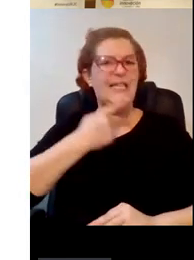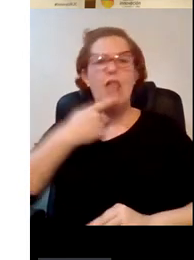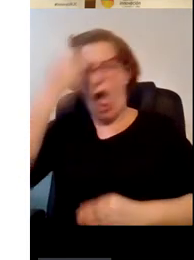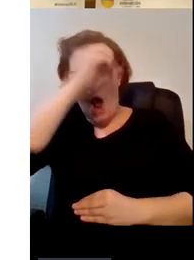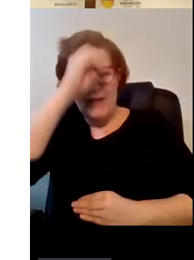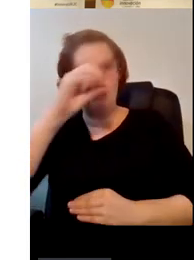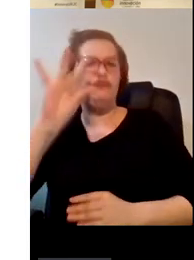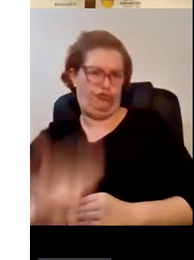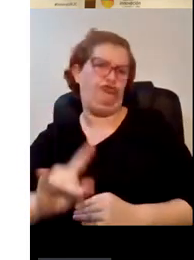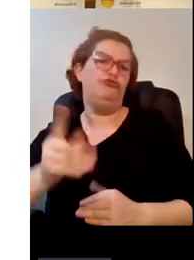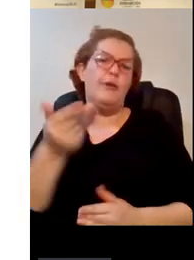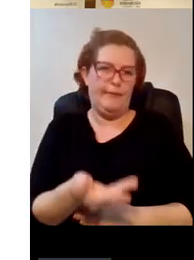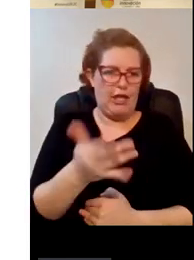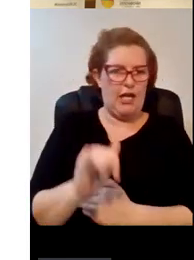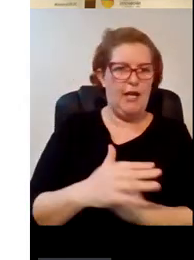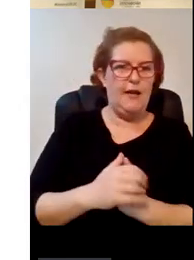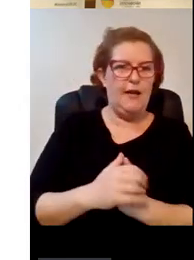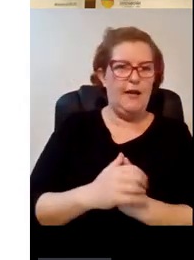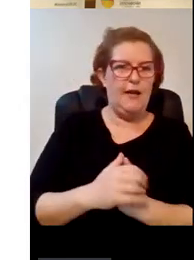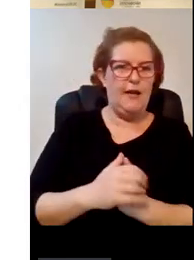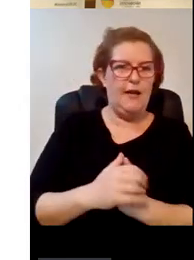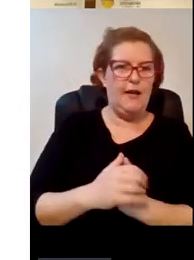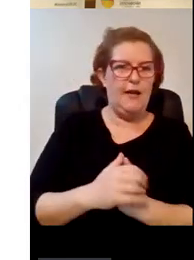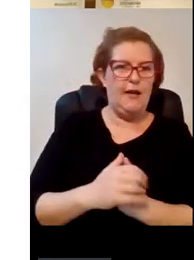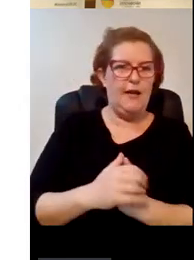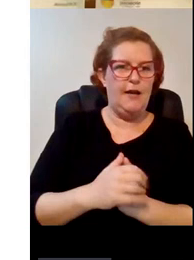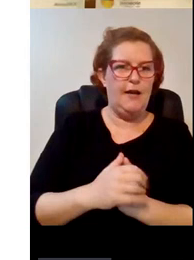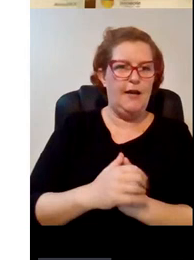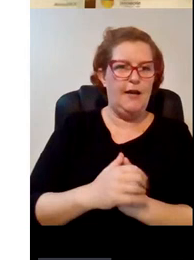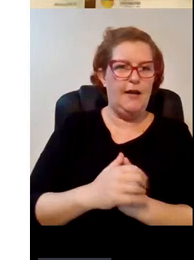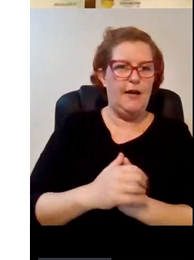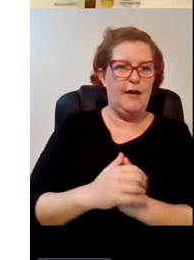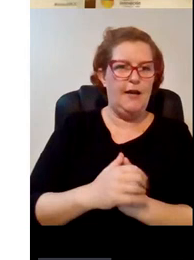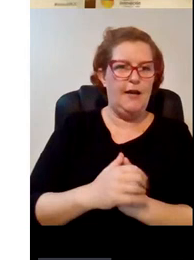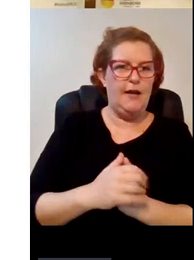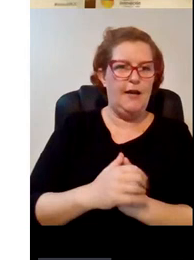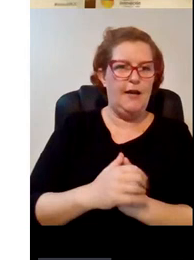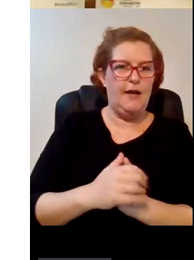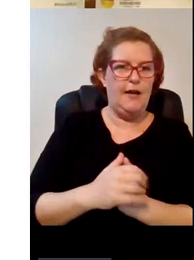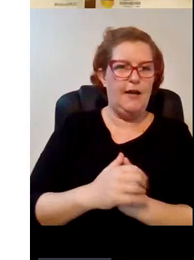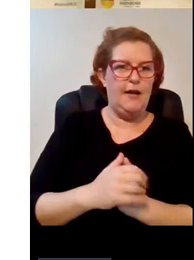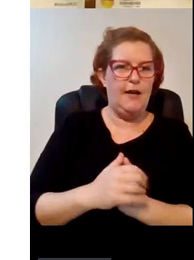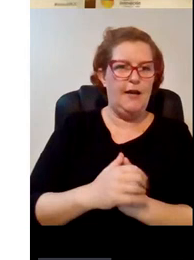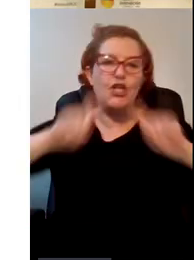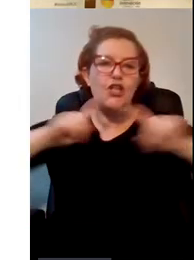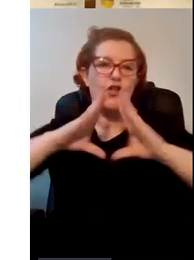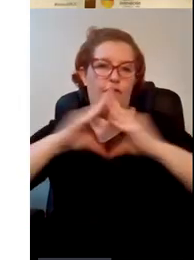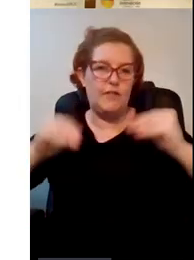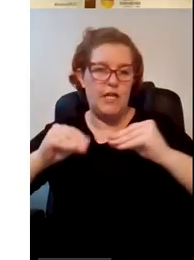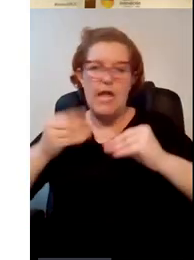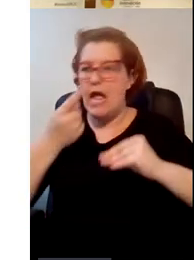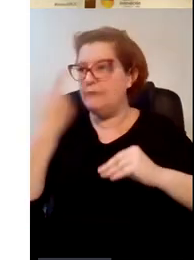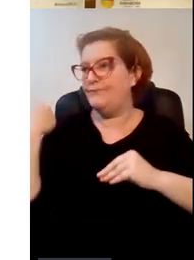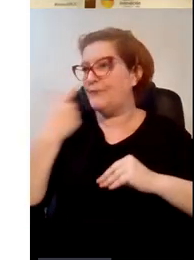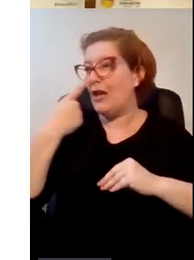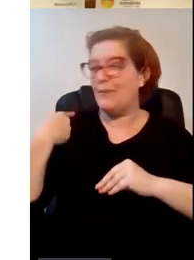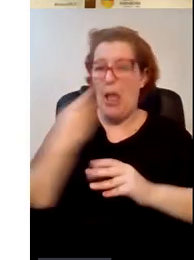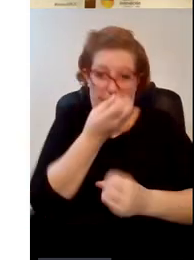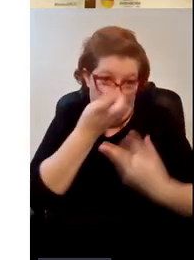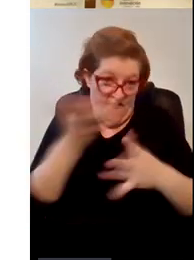con respecto al curso básico de introducción a la sostenibilidad en la docencia que impartimos en la primera era pasada pues